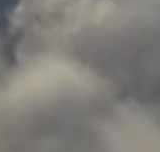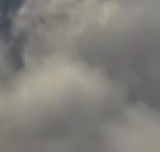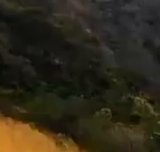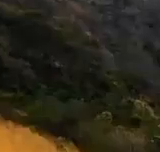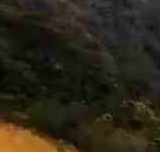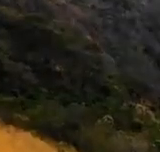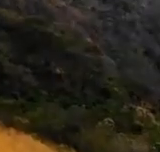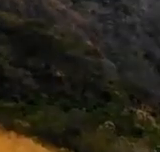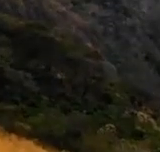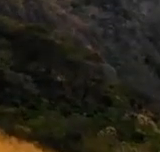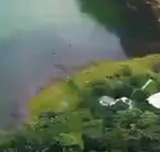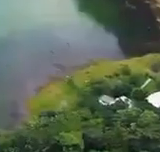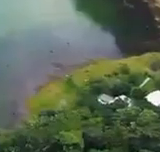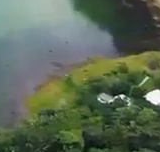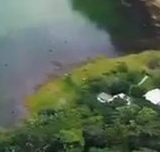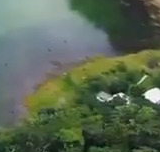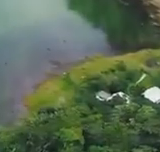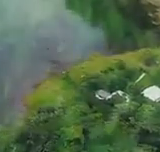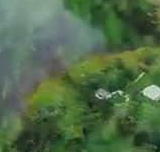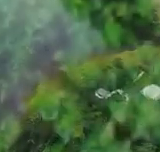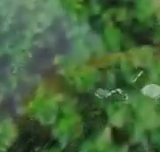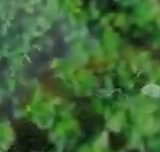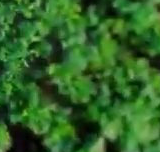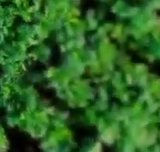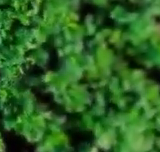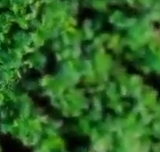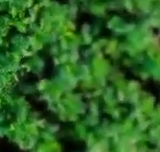Transmite el gobierno de El Salvador.